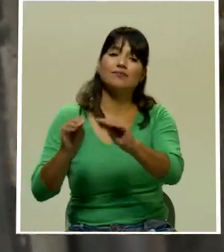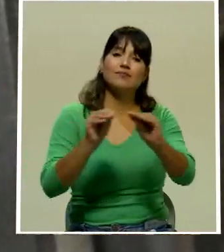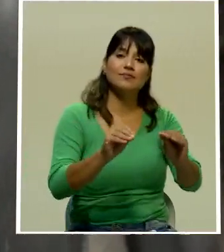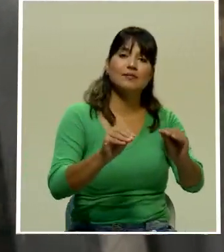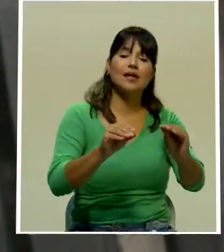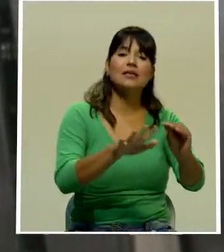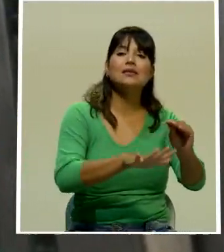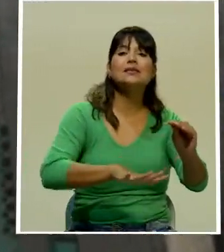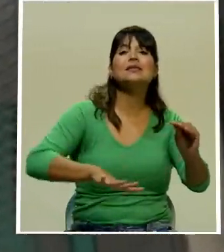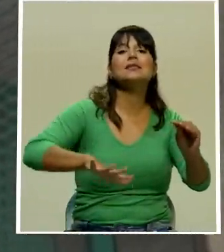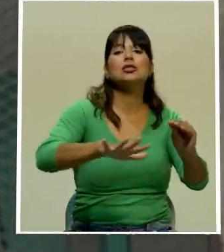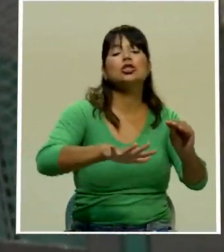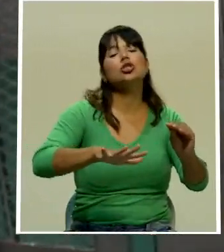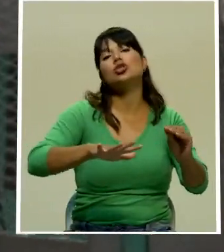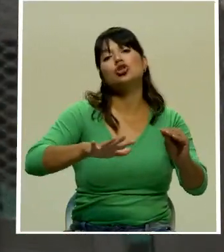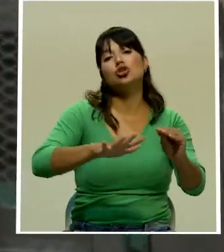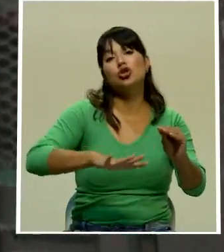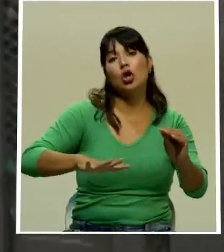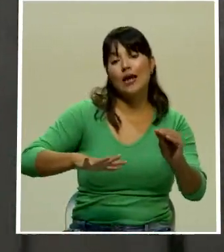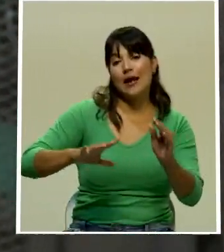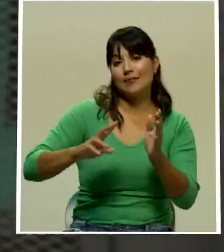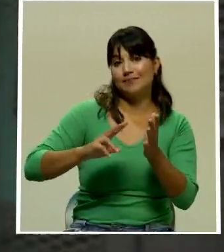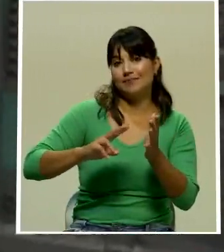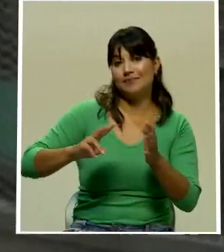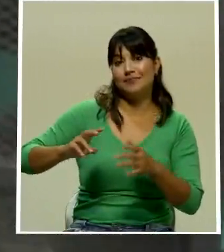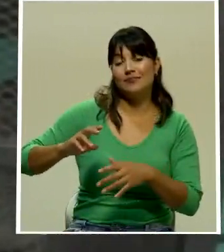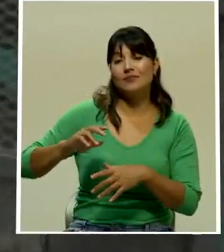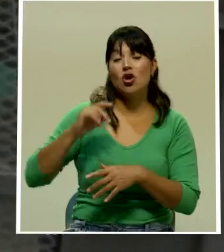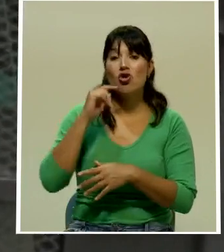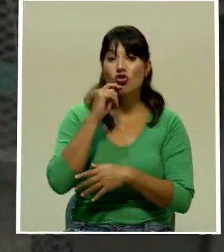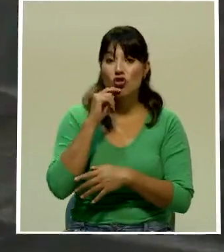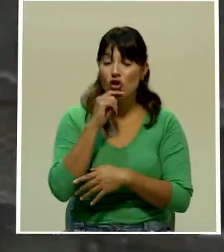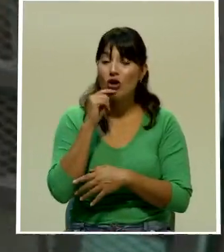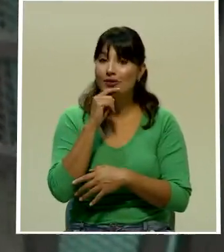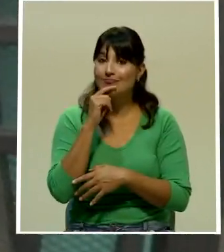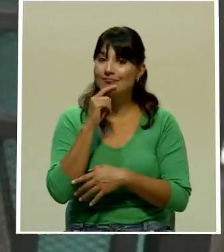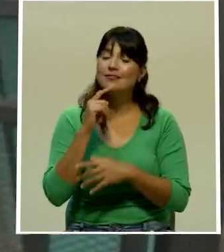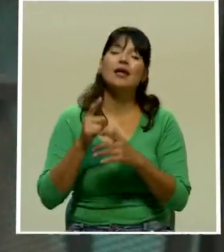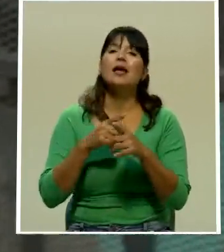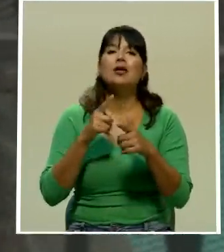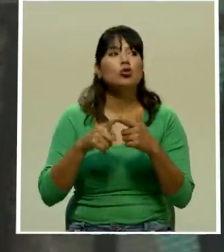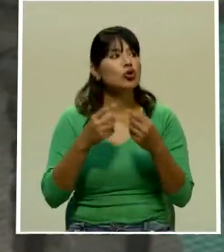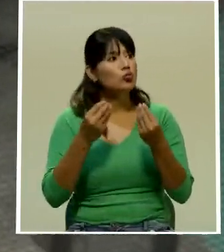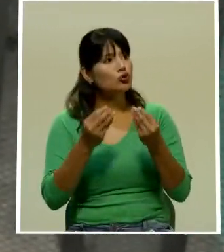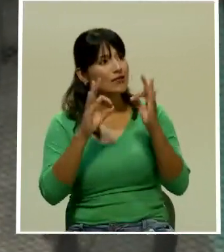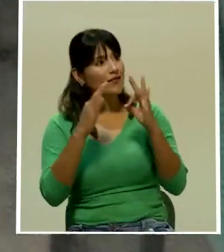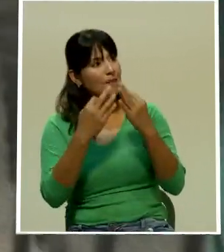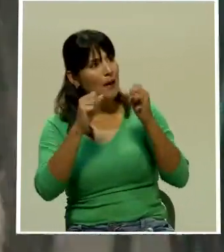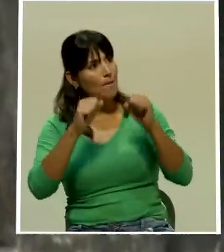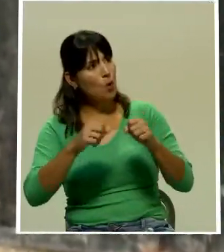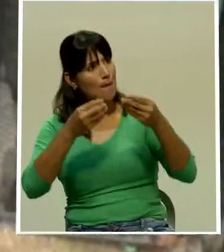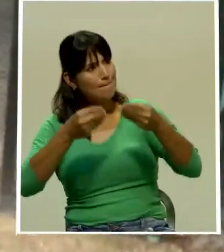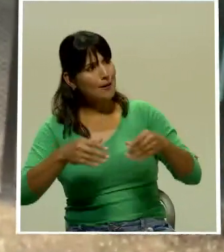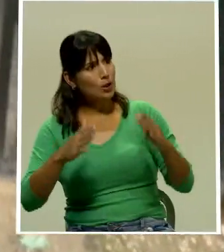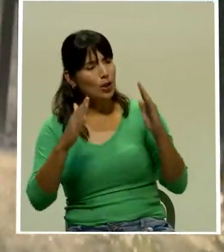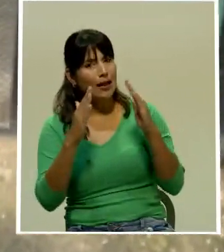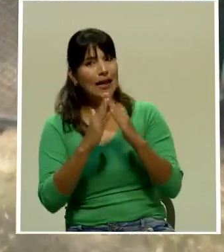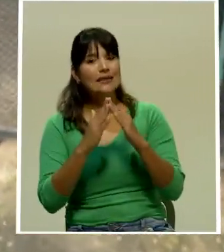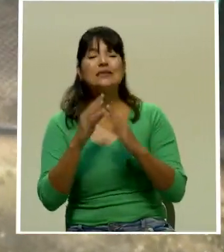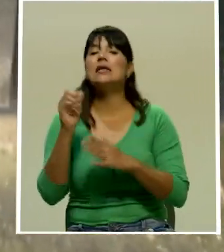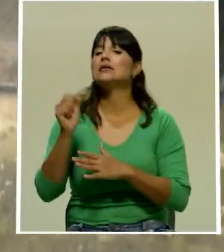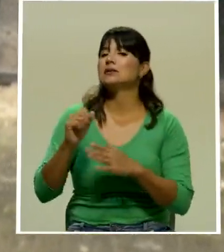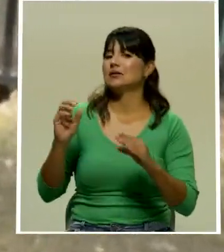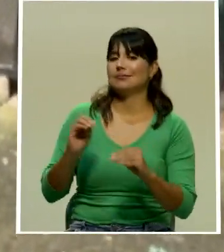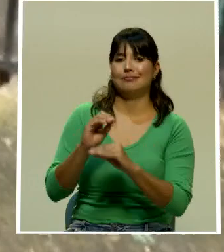uno? ¿de qué manera indemnizar también a estas familias que podrían perder sus hogares ¿verdad? de manera imprevista sí, claro sabemos que